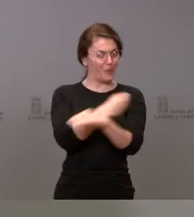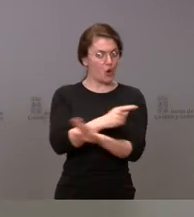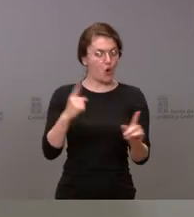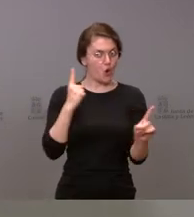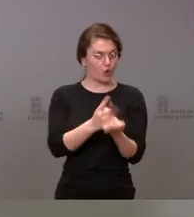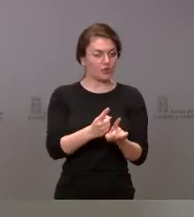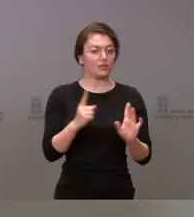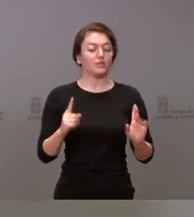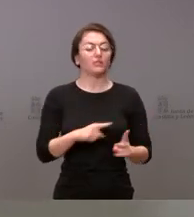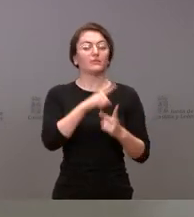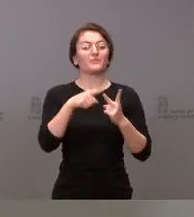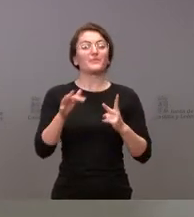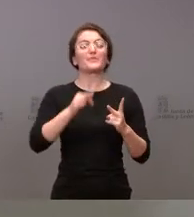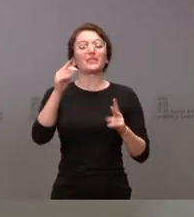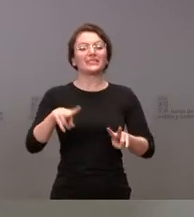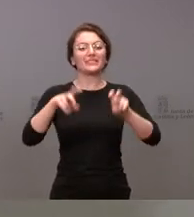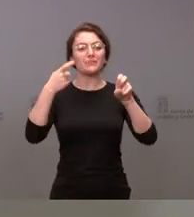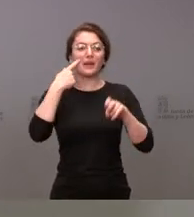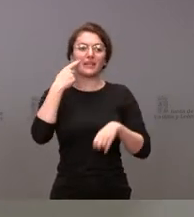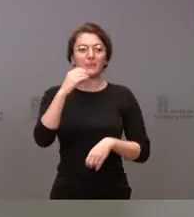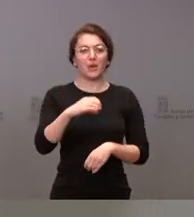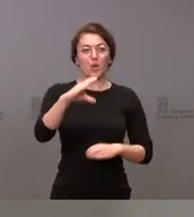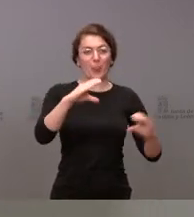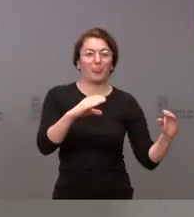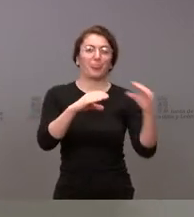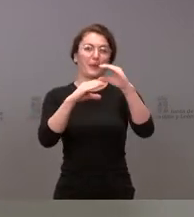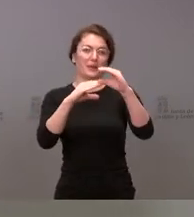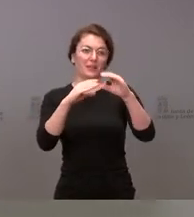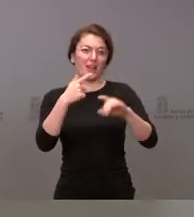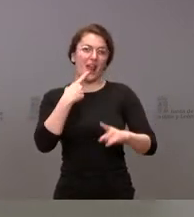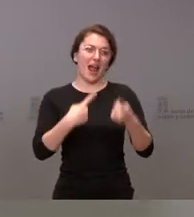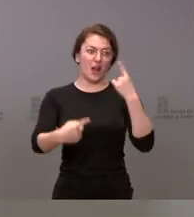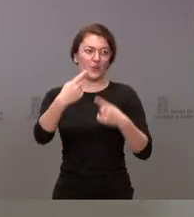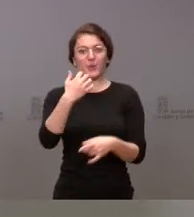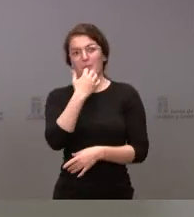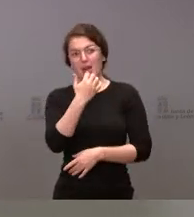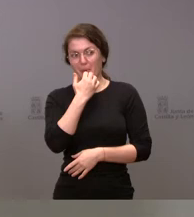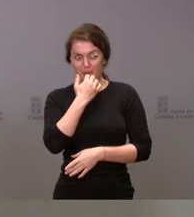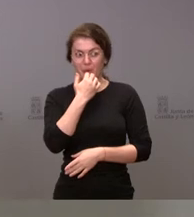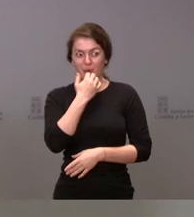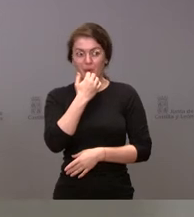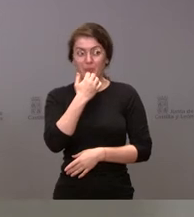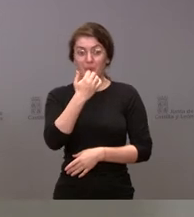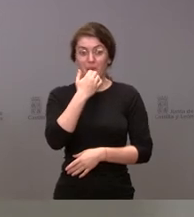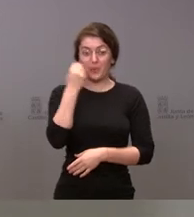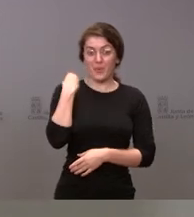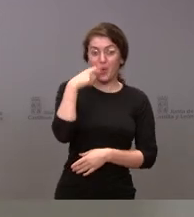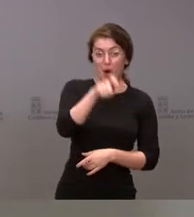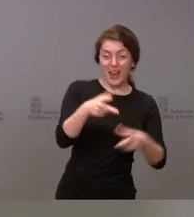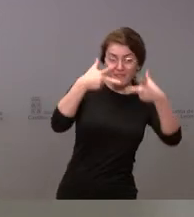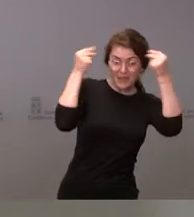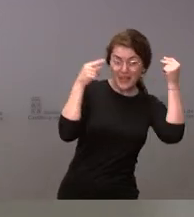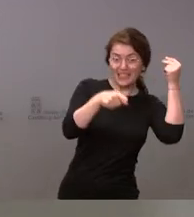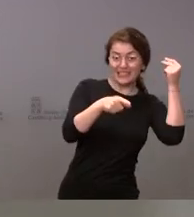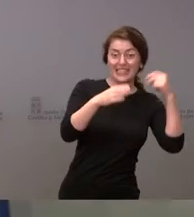actuar también con respecto a esos sobresueldos que, incluso en algunos casos, como en el de una enfermera, llegó a duplicar su